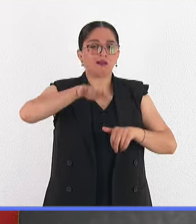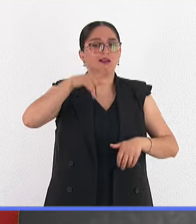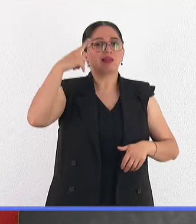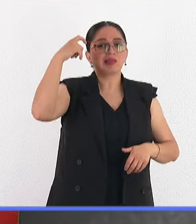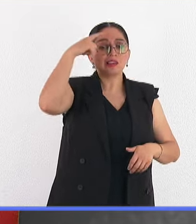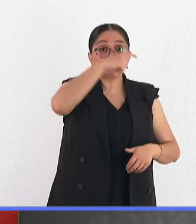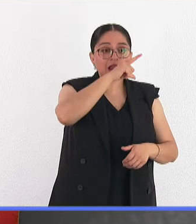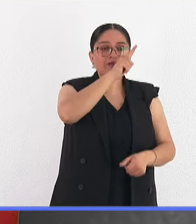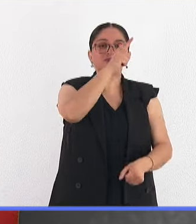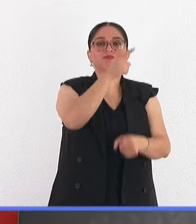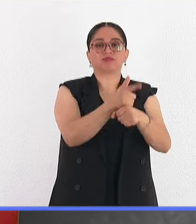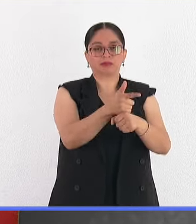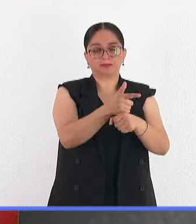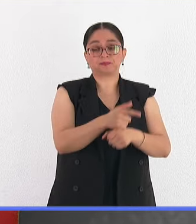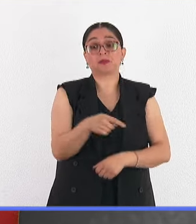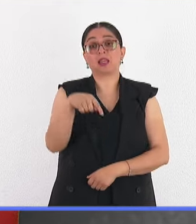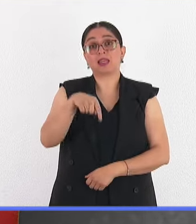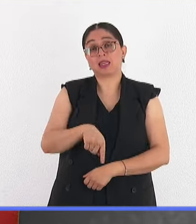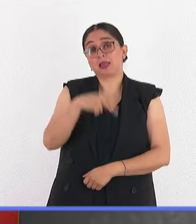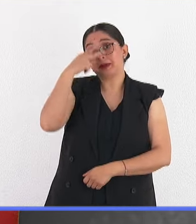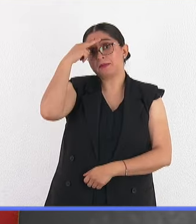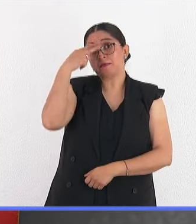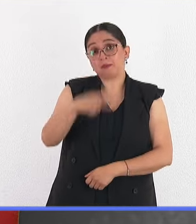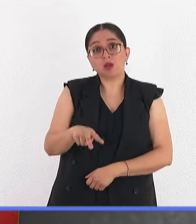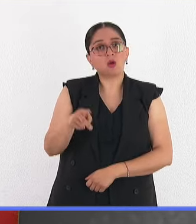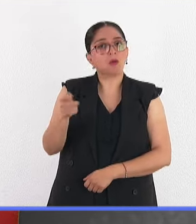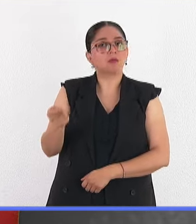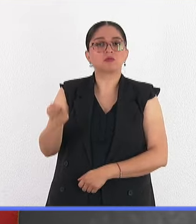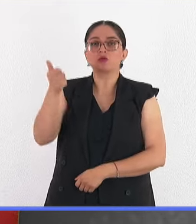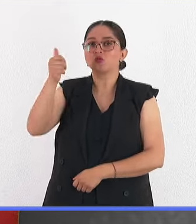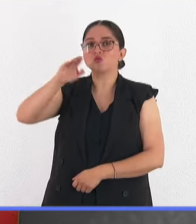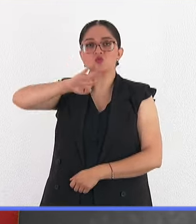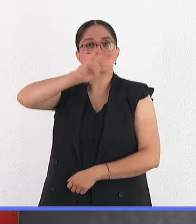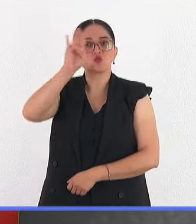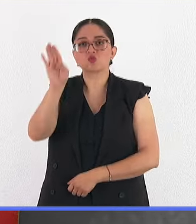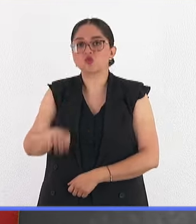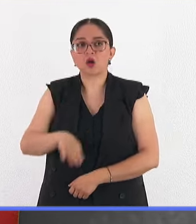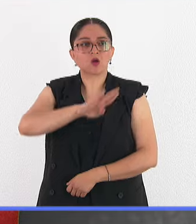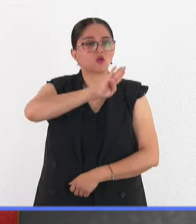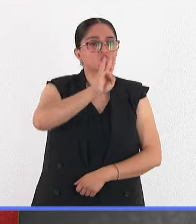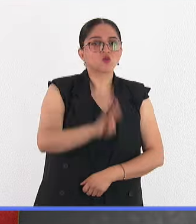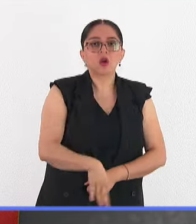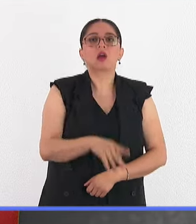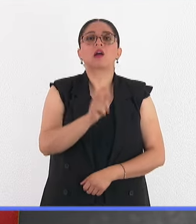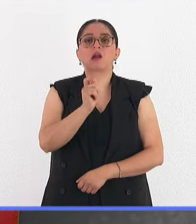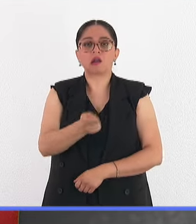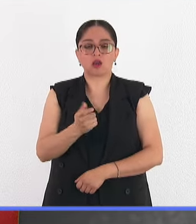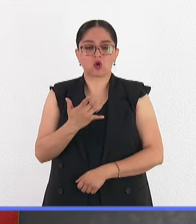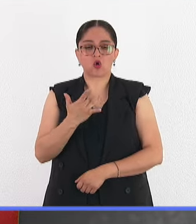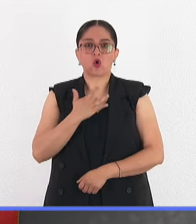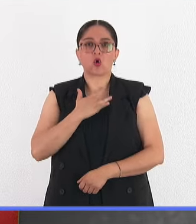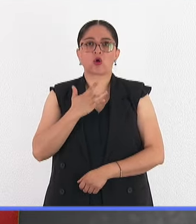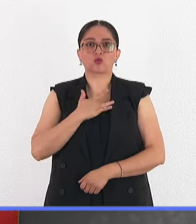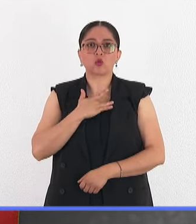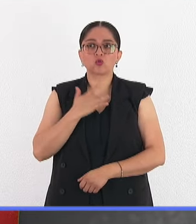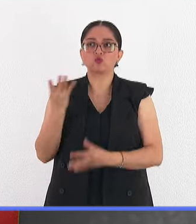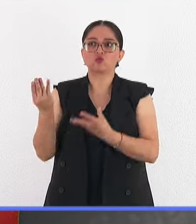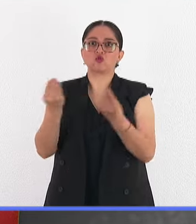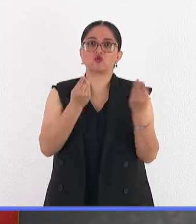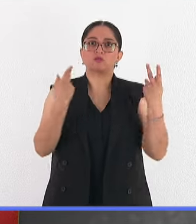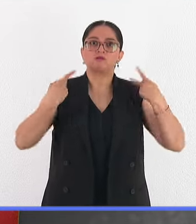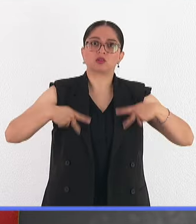recordar que en México la principal causa de muerte sigue siendo problemas cardíacos. La principal causa de muerte en México. Y